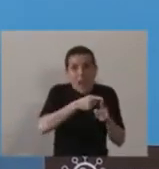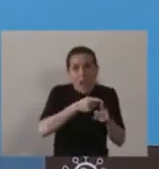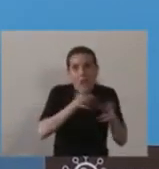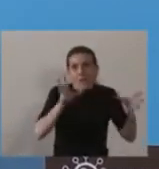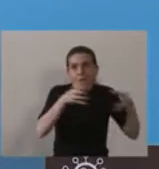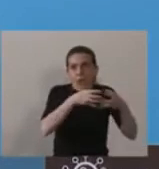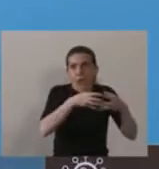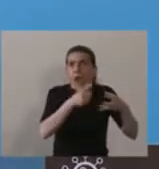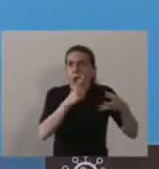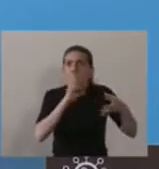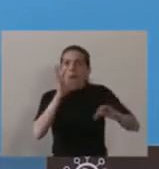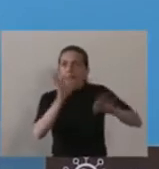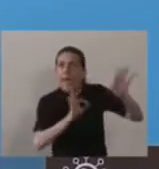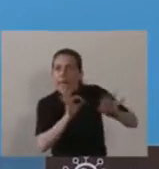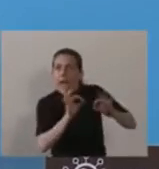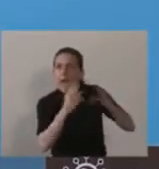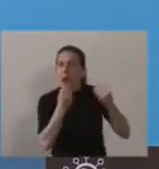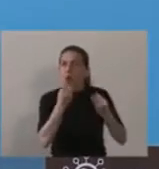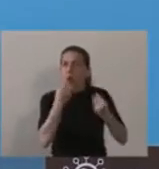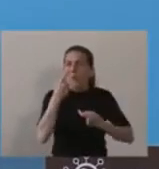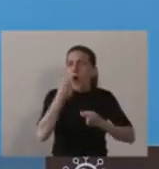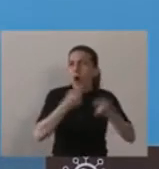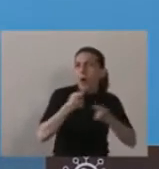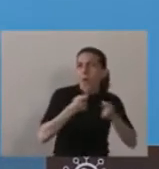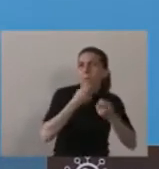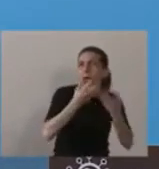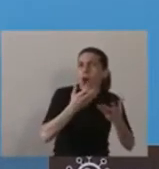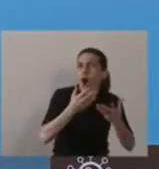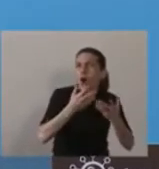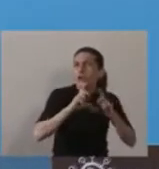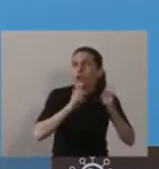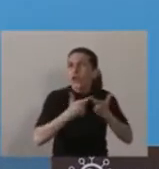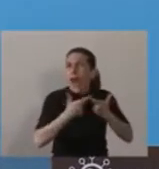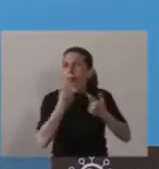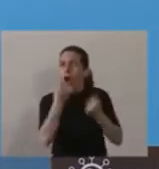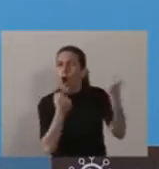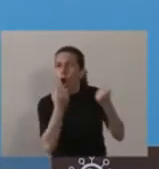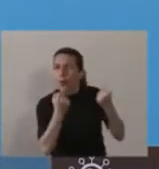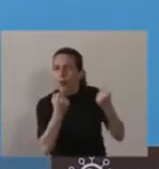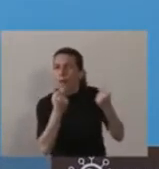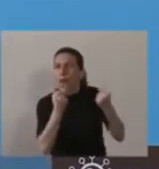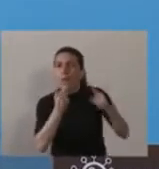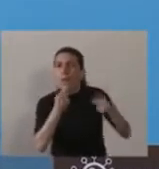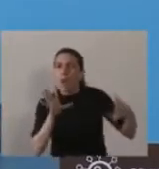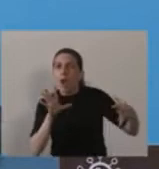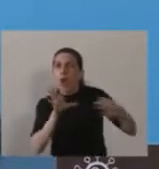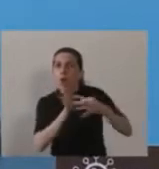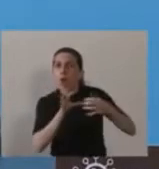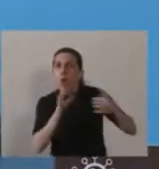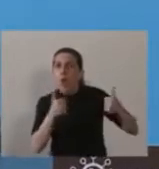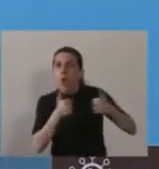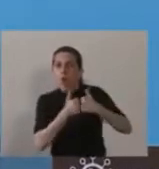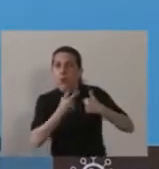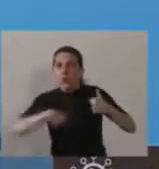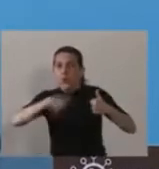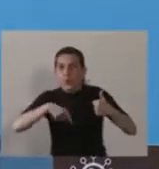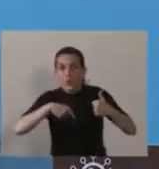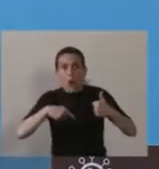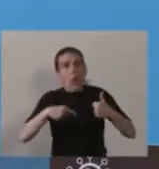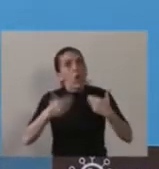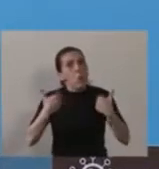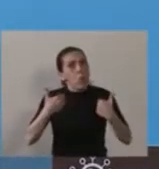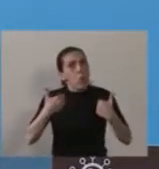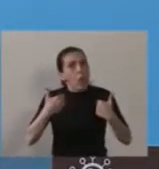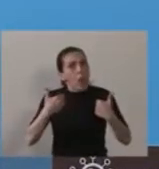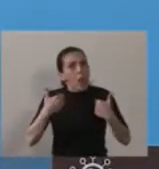estratégica, una mirada hacia el desarrollo económico y social, junto con una gestión profesional eficiente, poder tener una